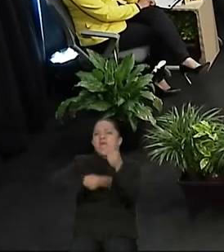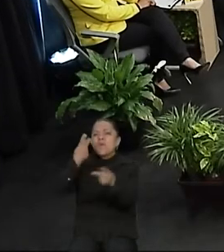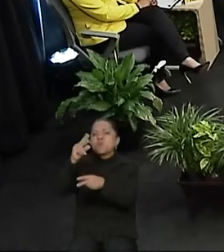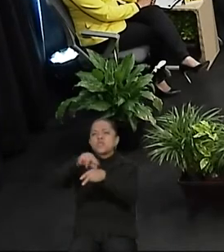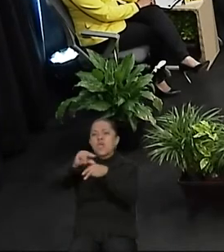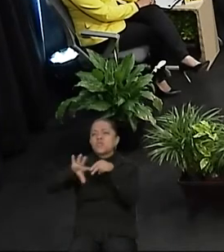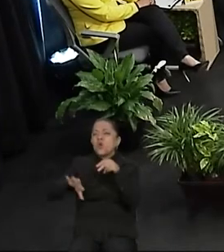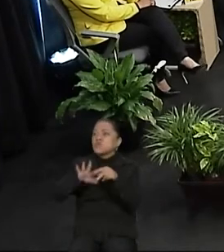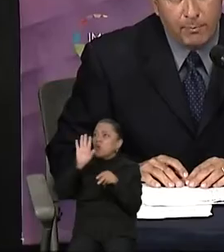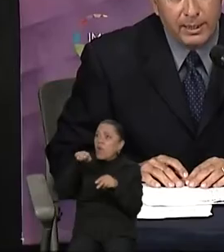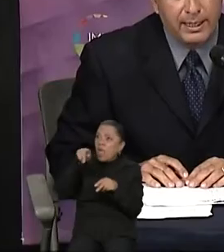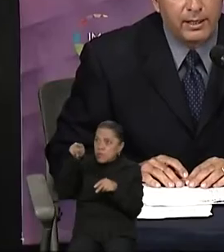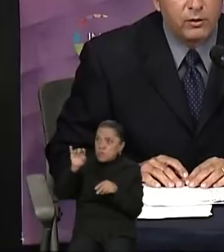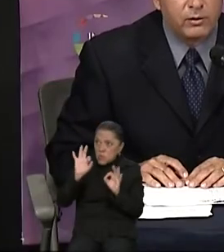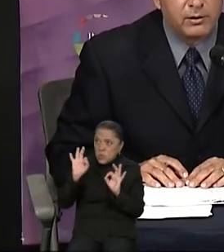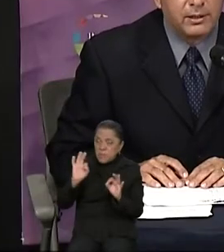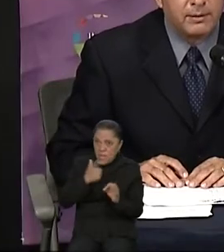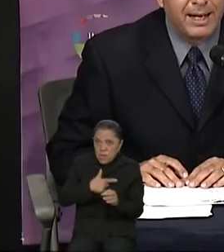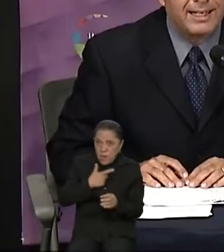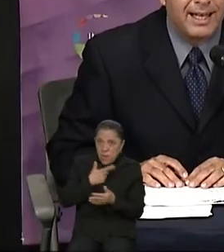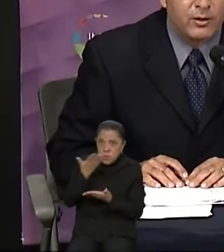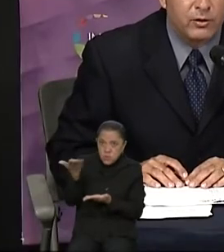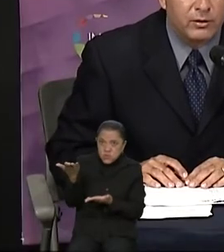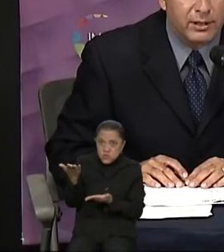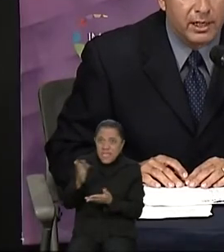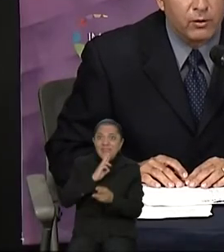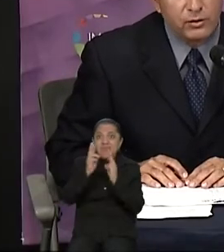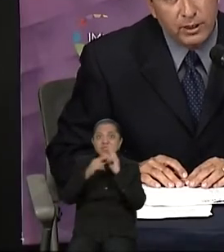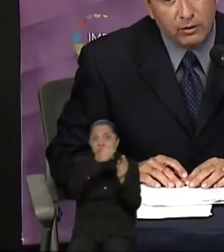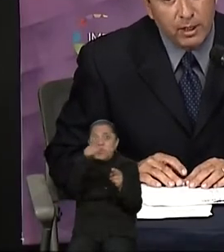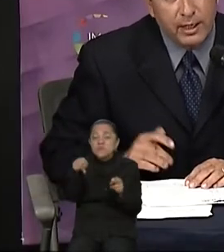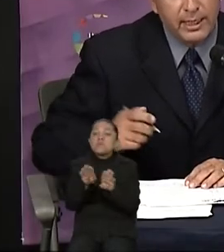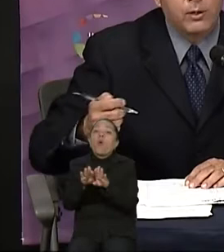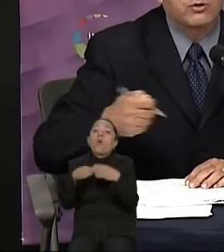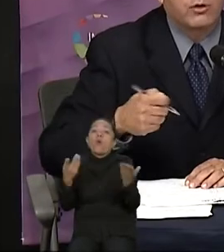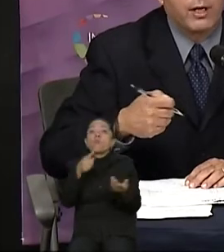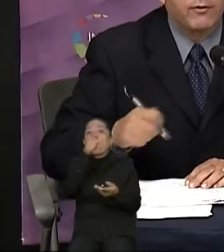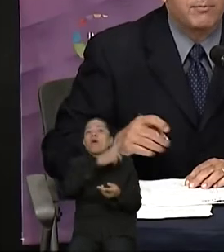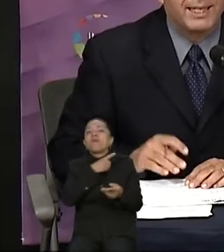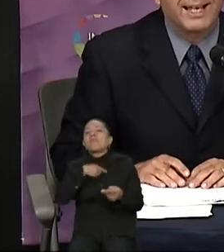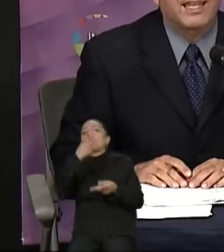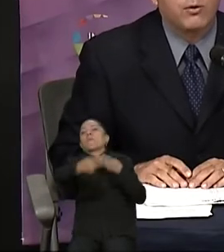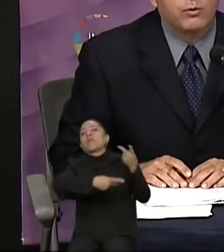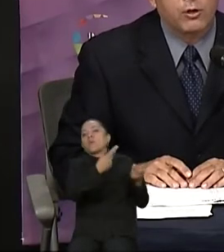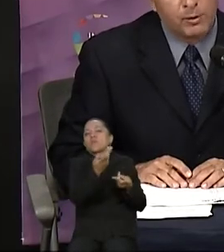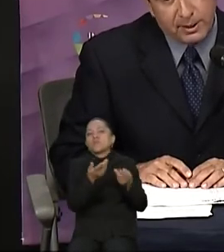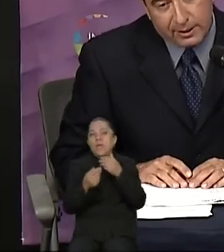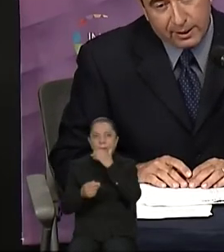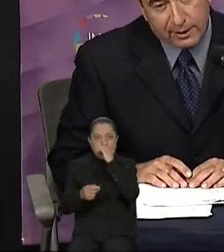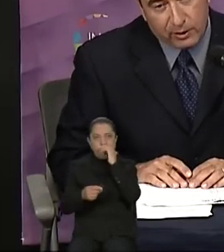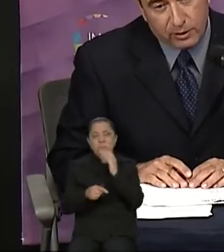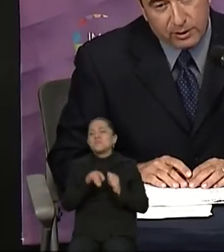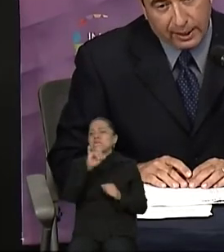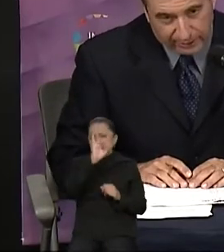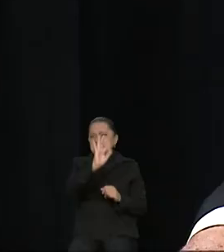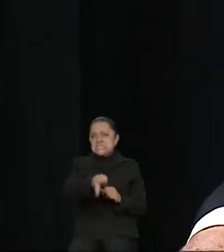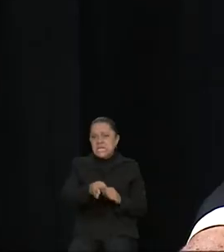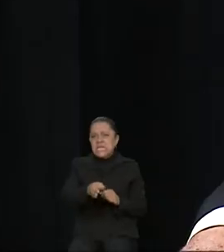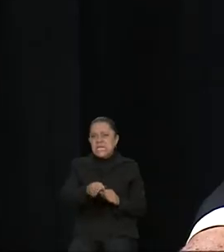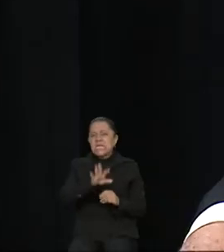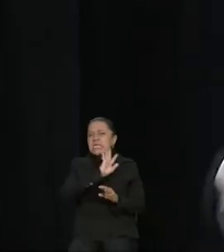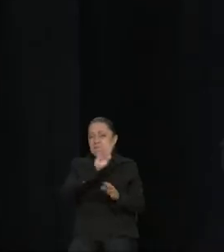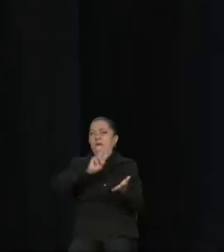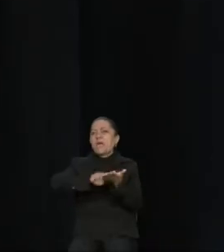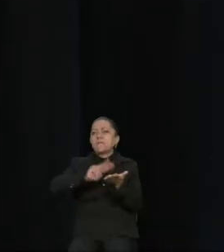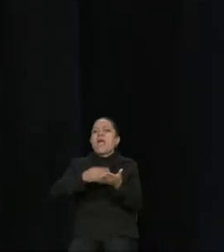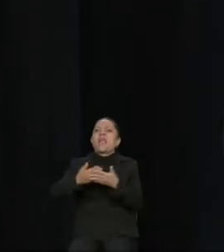formato valorado, aplicado, validado y reconocido, incluso con la firma de cada uno de los representantes de los candidatos